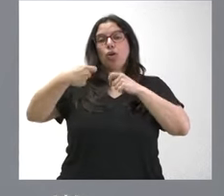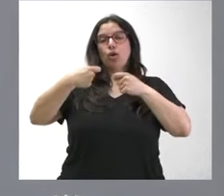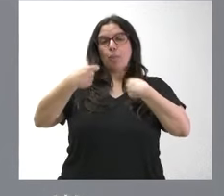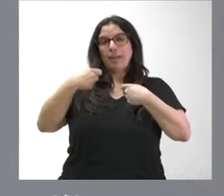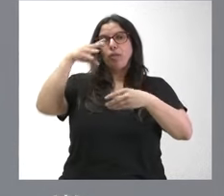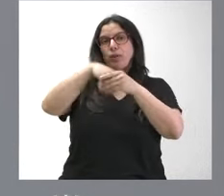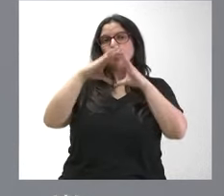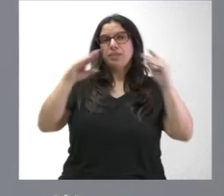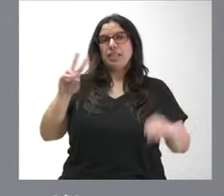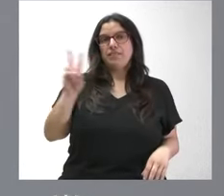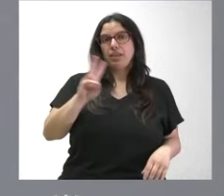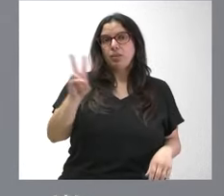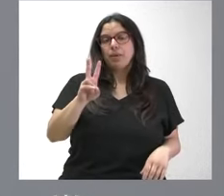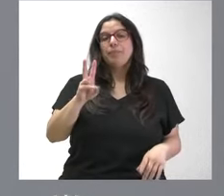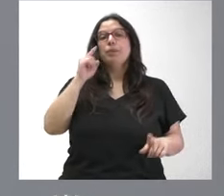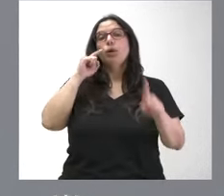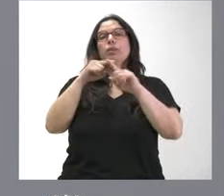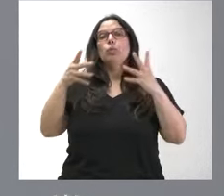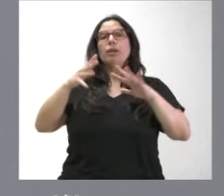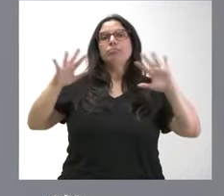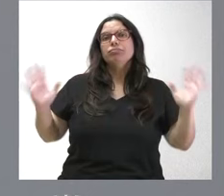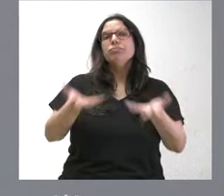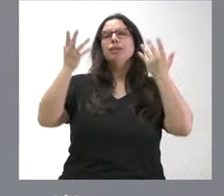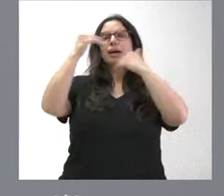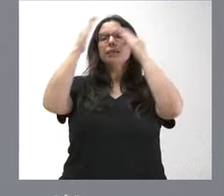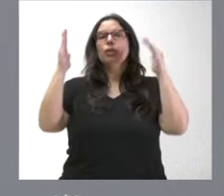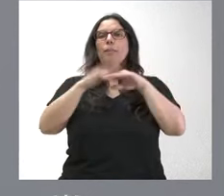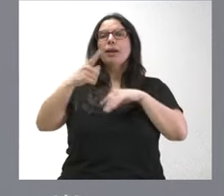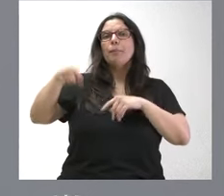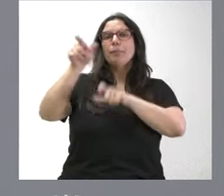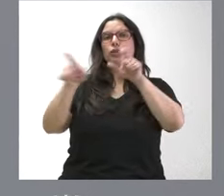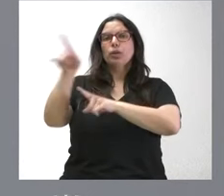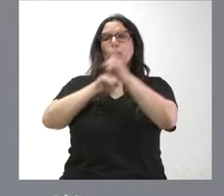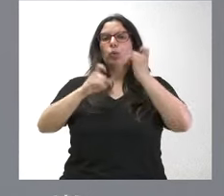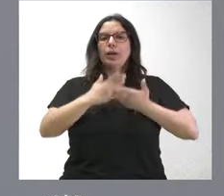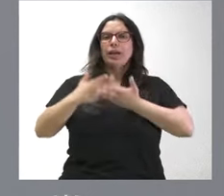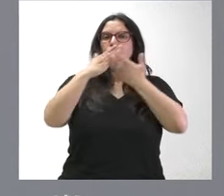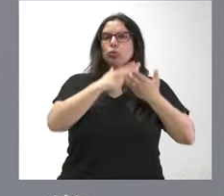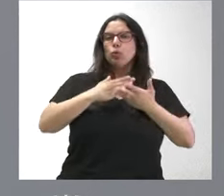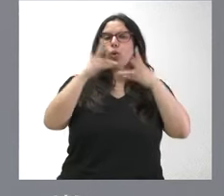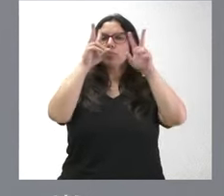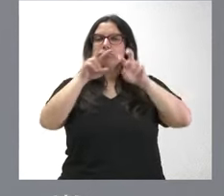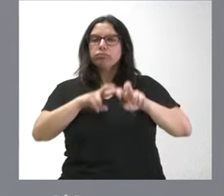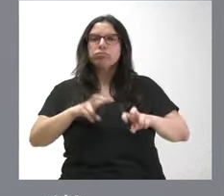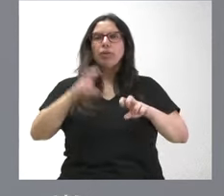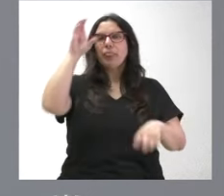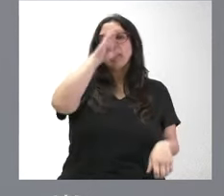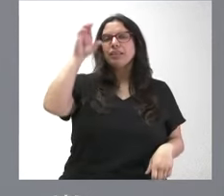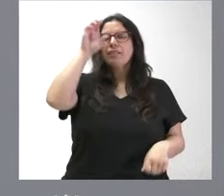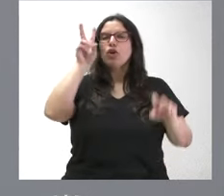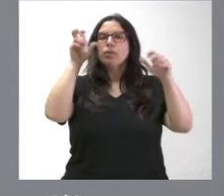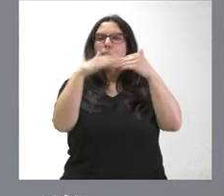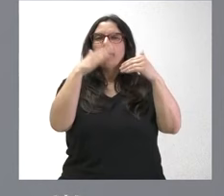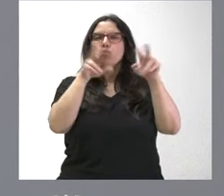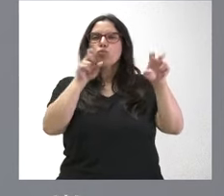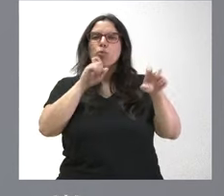Valladolid. La finalidad es impulsar la atención para el estudio, la investigación científica sobre la innovación en el comercio. Busca